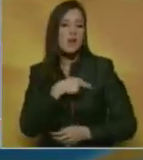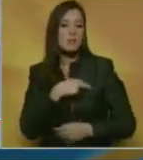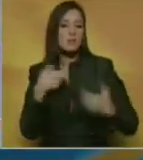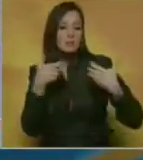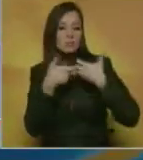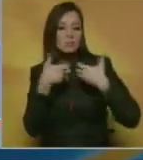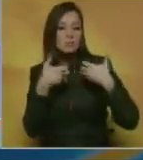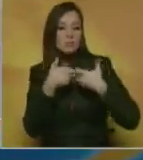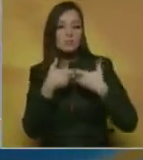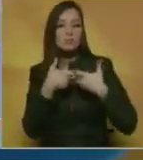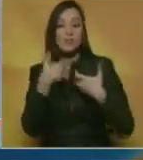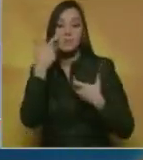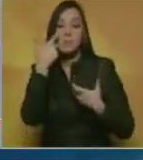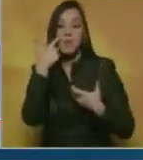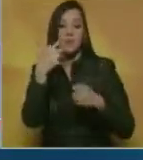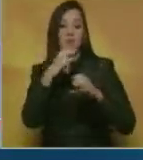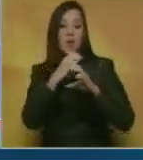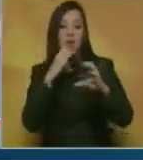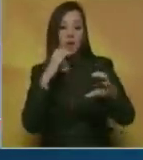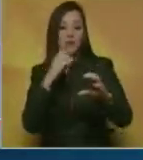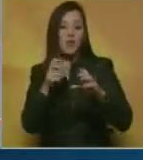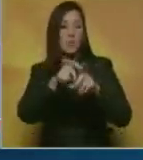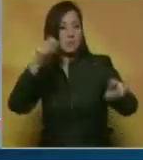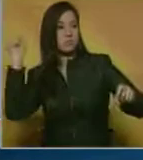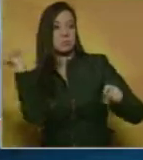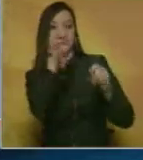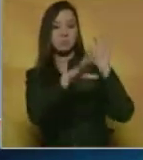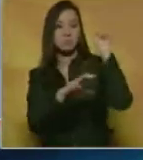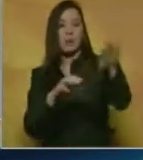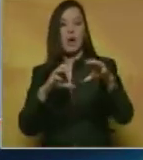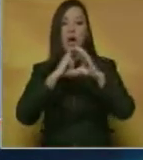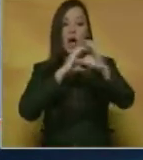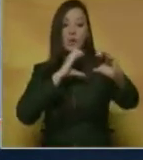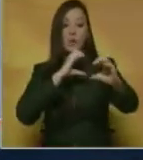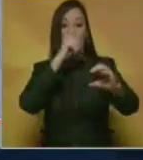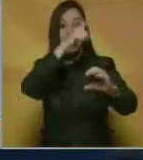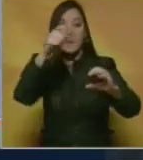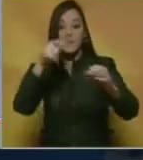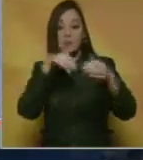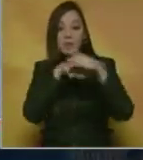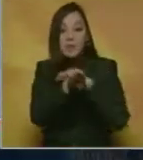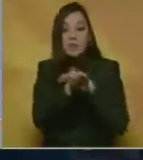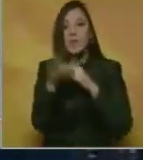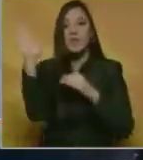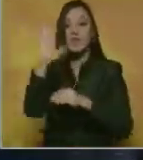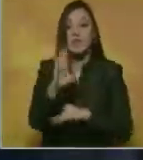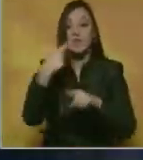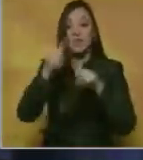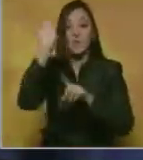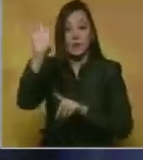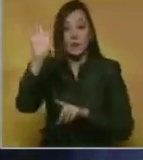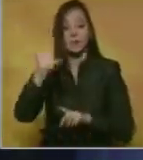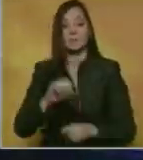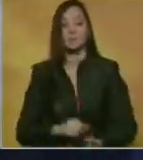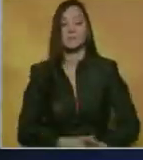Kukluz Klan arremetió con piedras contra un autobús lleno de refugiados. Los detalles en minutos.